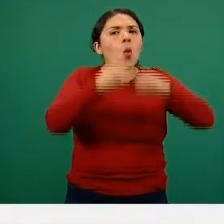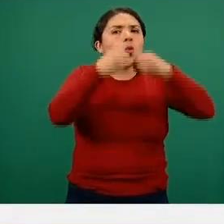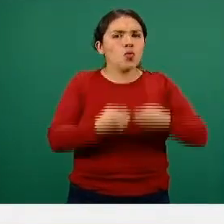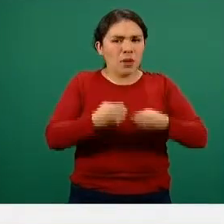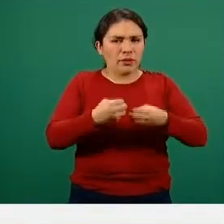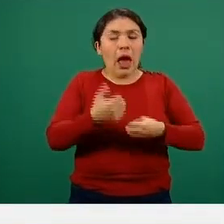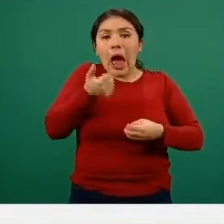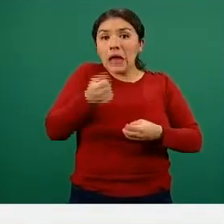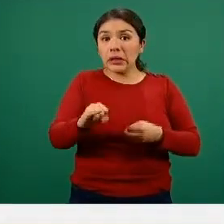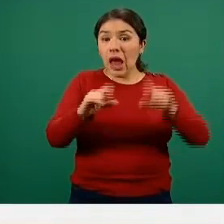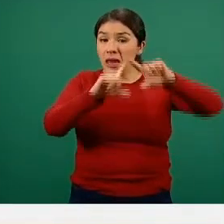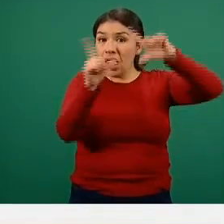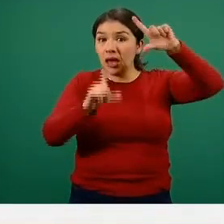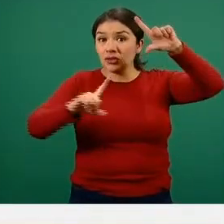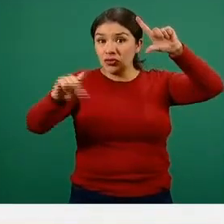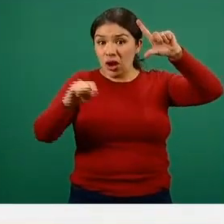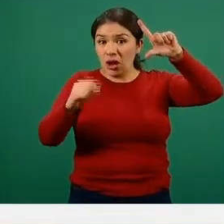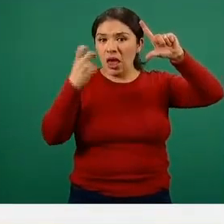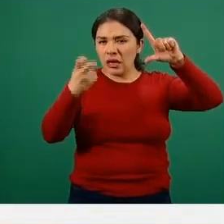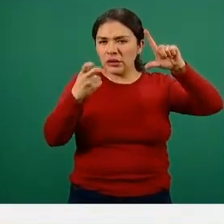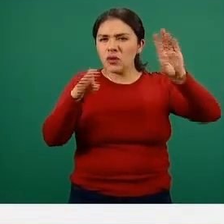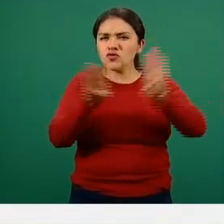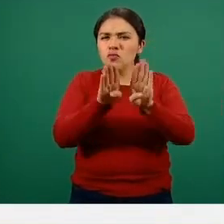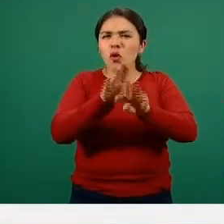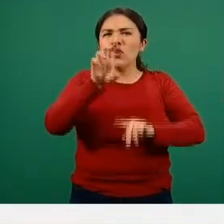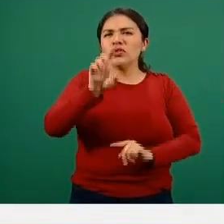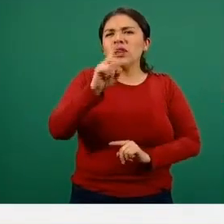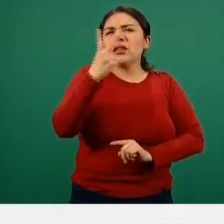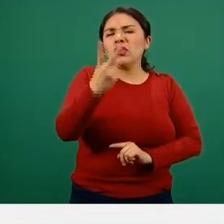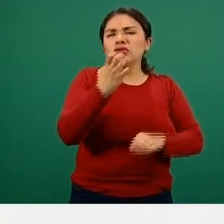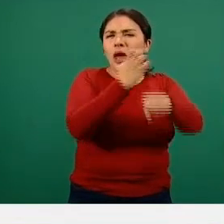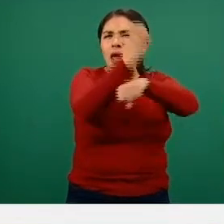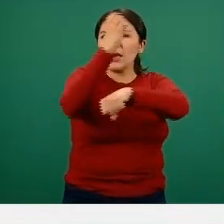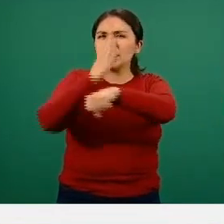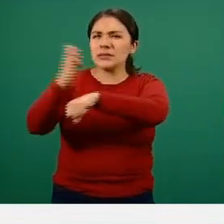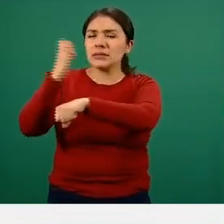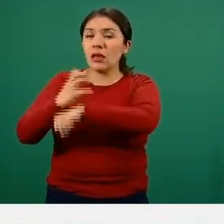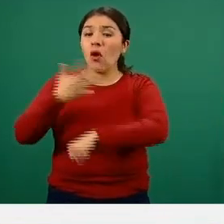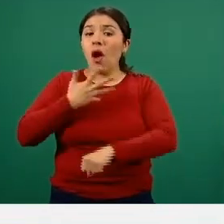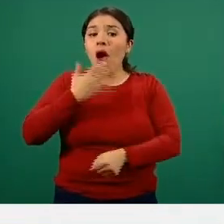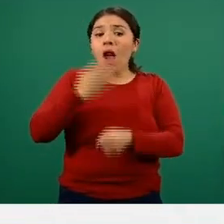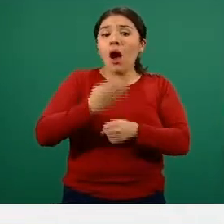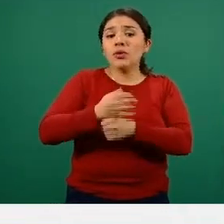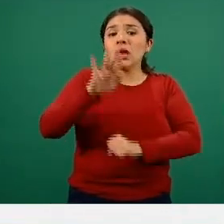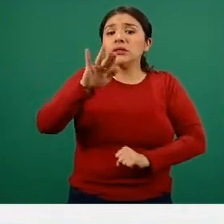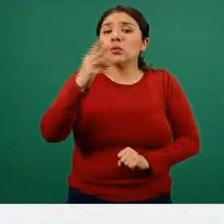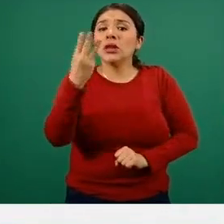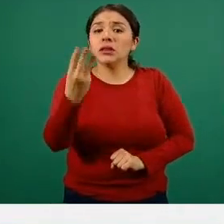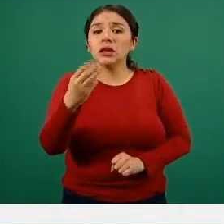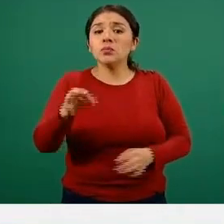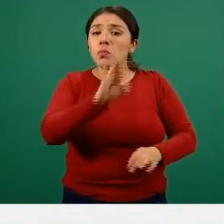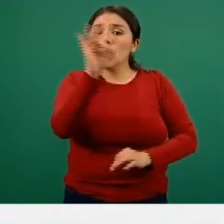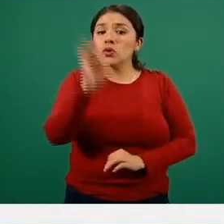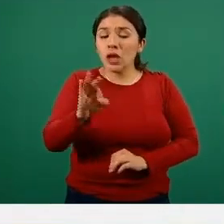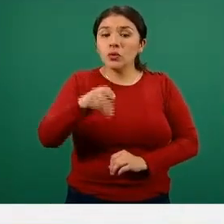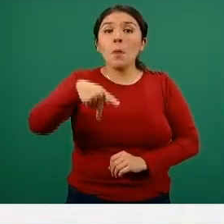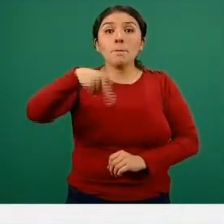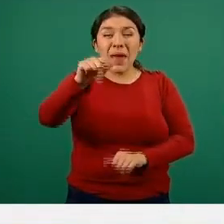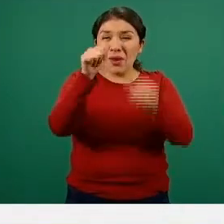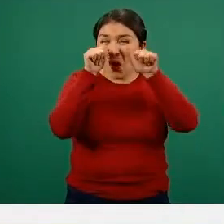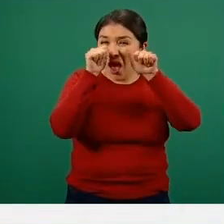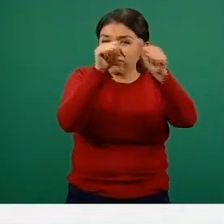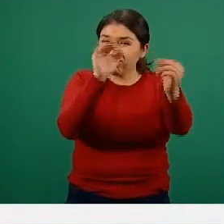a nivel nacional, es decir, este promedio de las 32 entidades federativas es del 53 por ciento, pero ya cuando nos